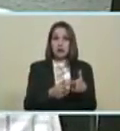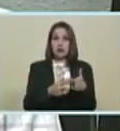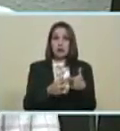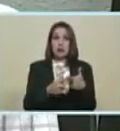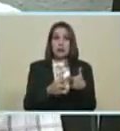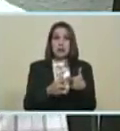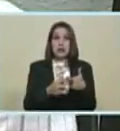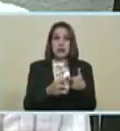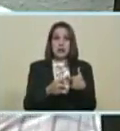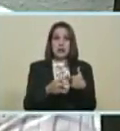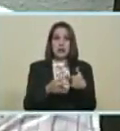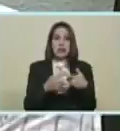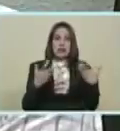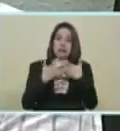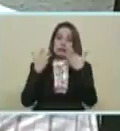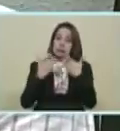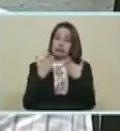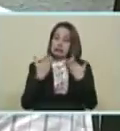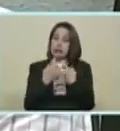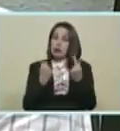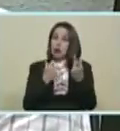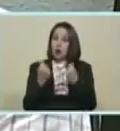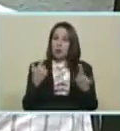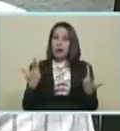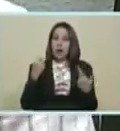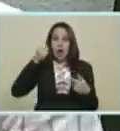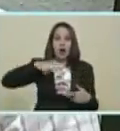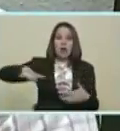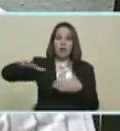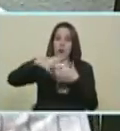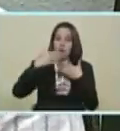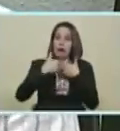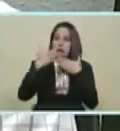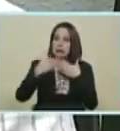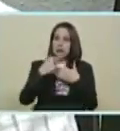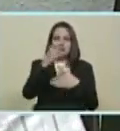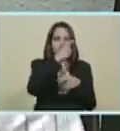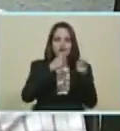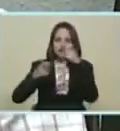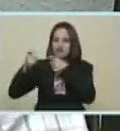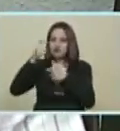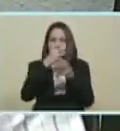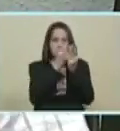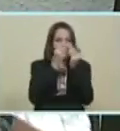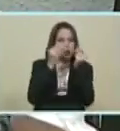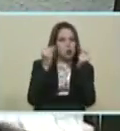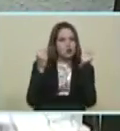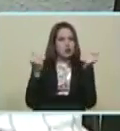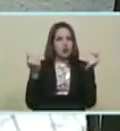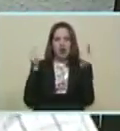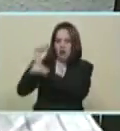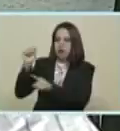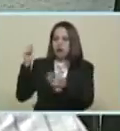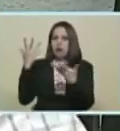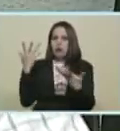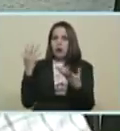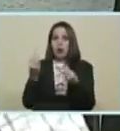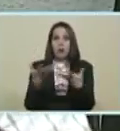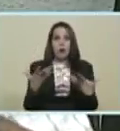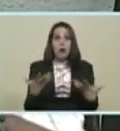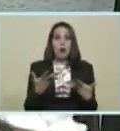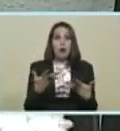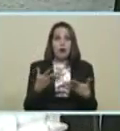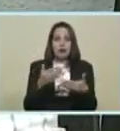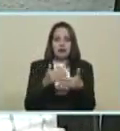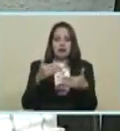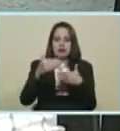Esta guerra económica Contra el pueblo Nos ha llevado A buscar Como vencer La guerra económica O Como rompemos